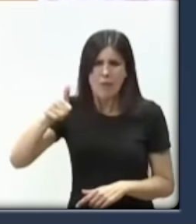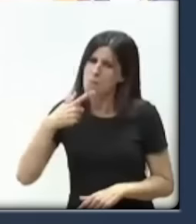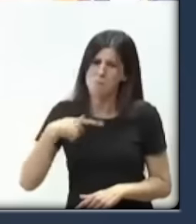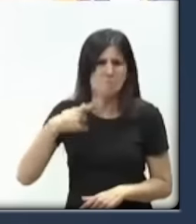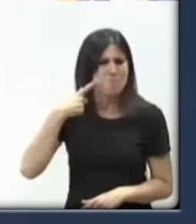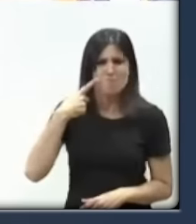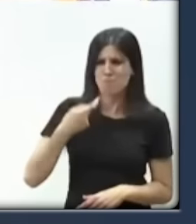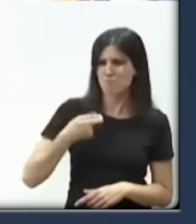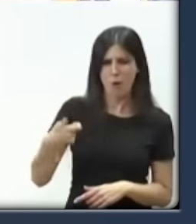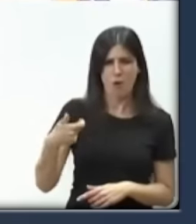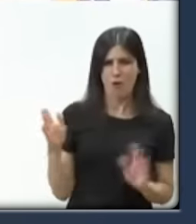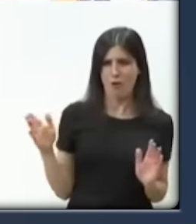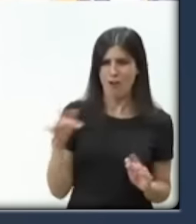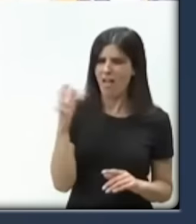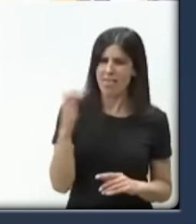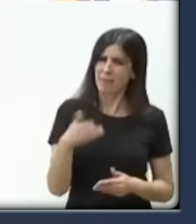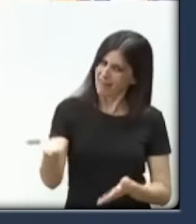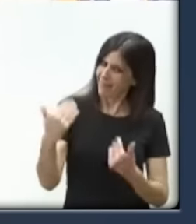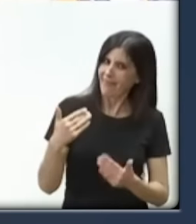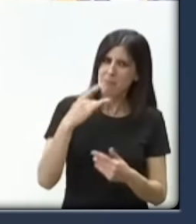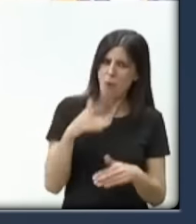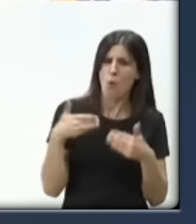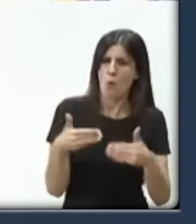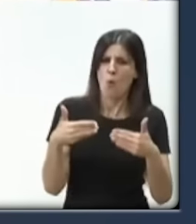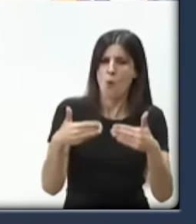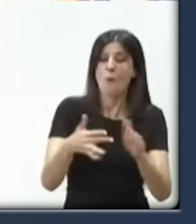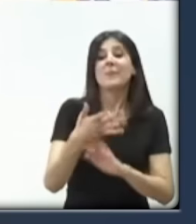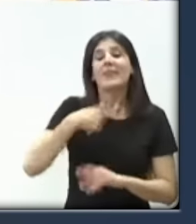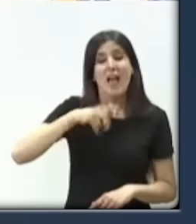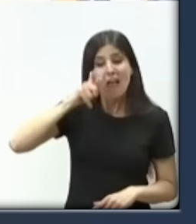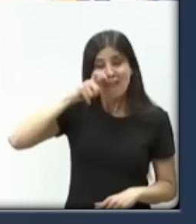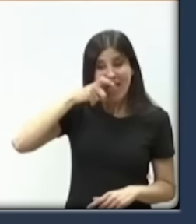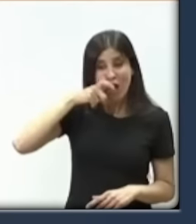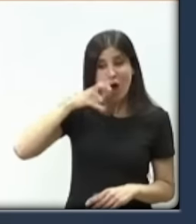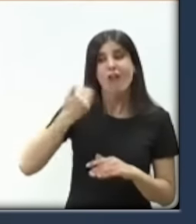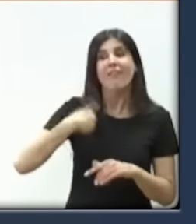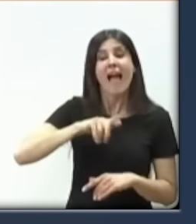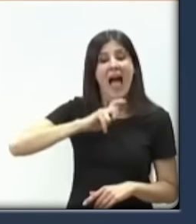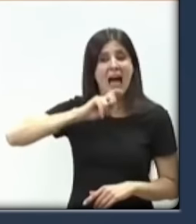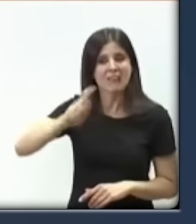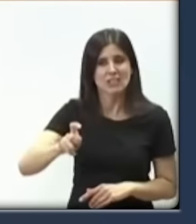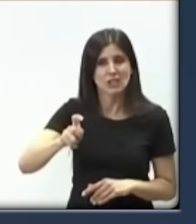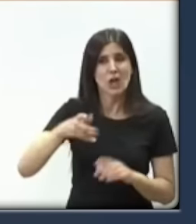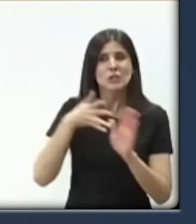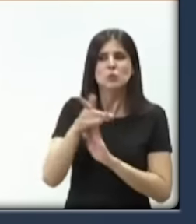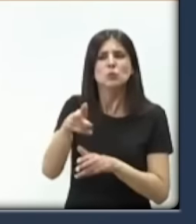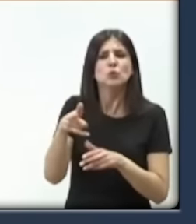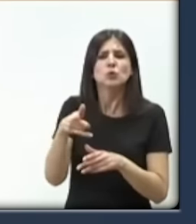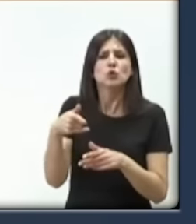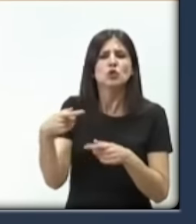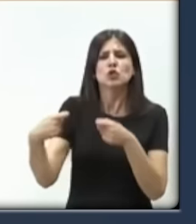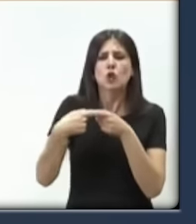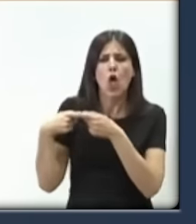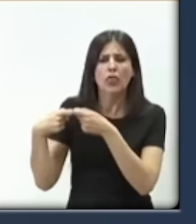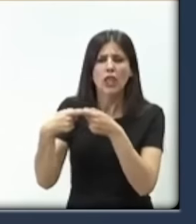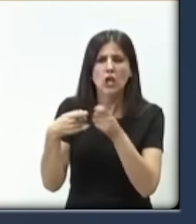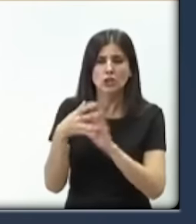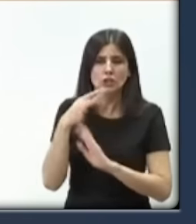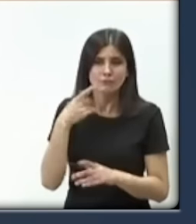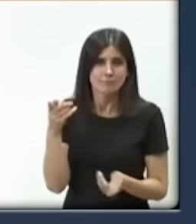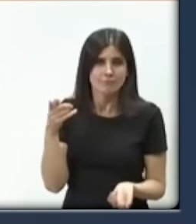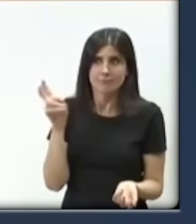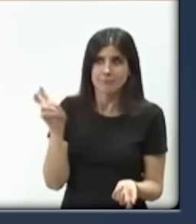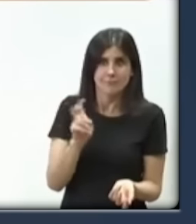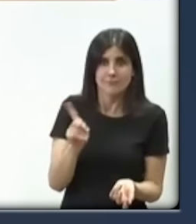avisó el presidente Feijóo, cuando les fallen sus socios, no vengan a buscarnos.